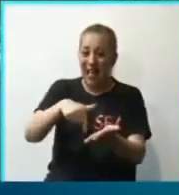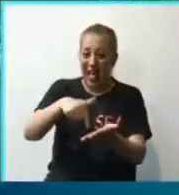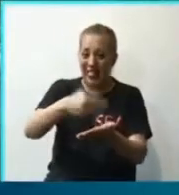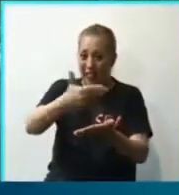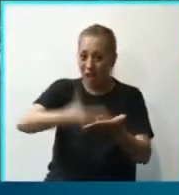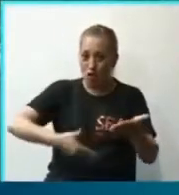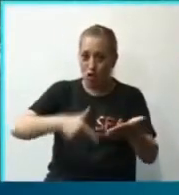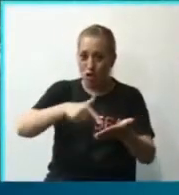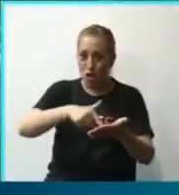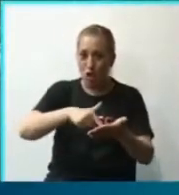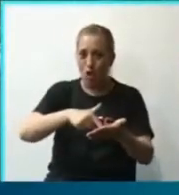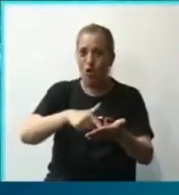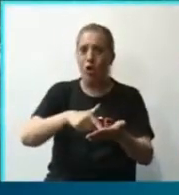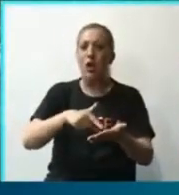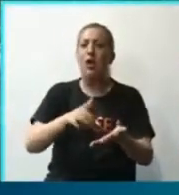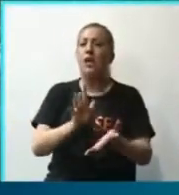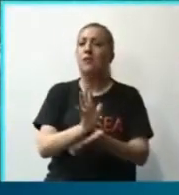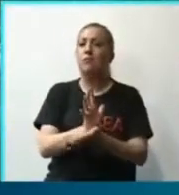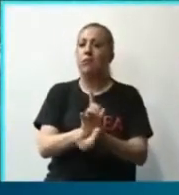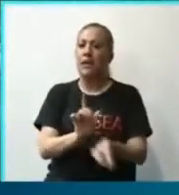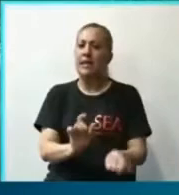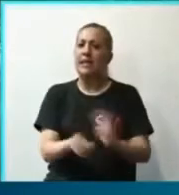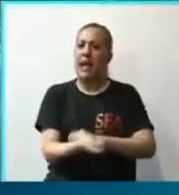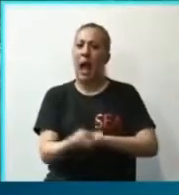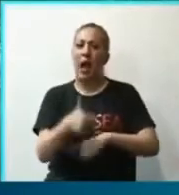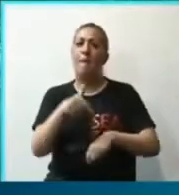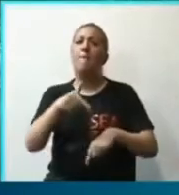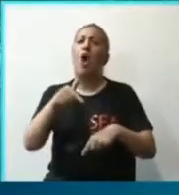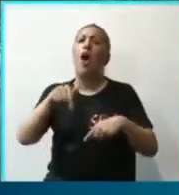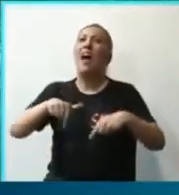evidentemente, una distorsión de lo que se está votando.